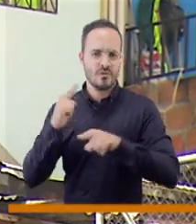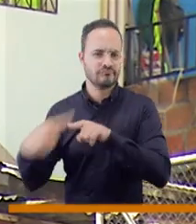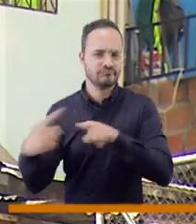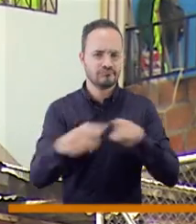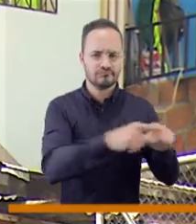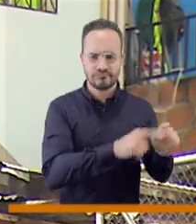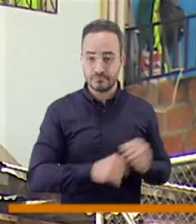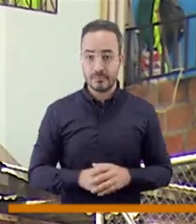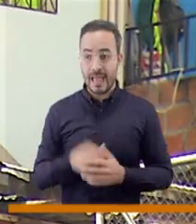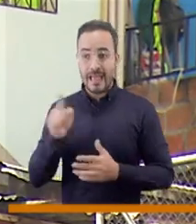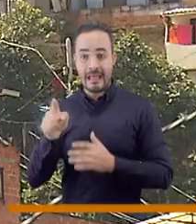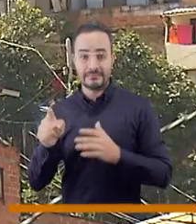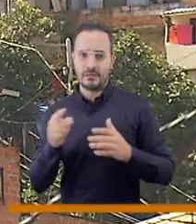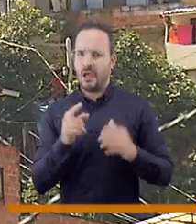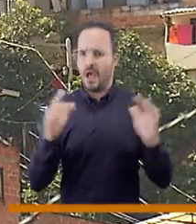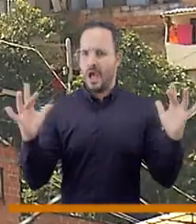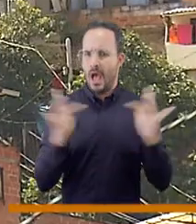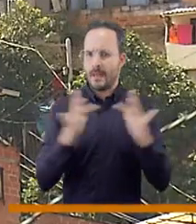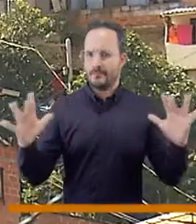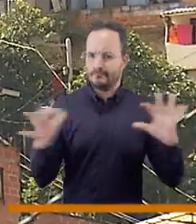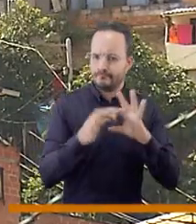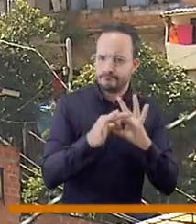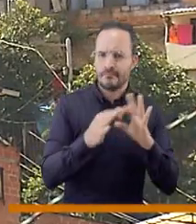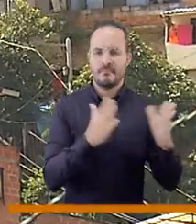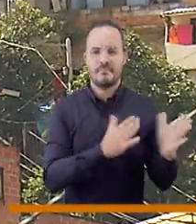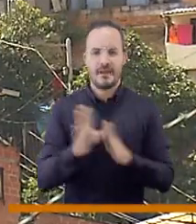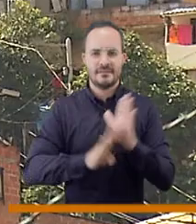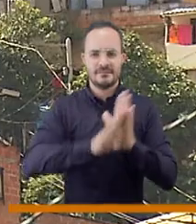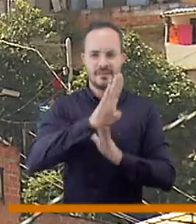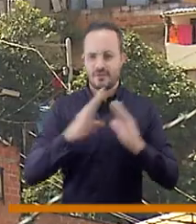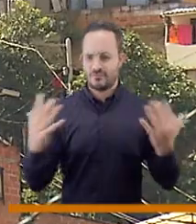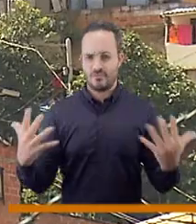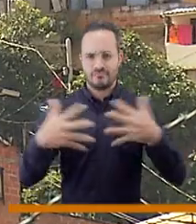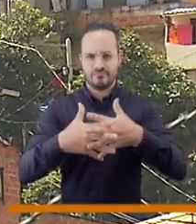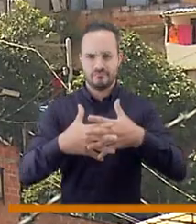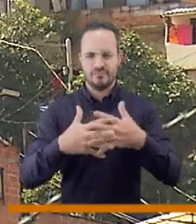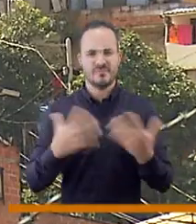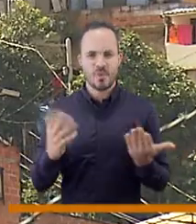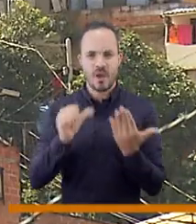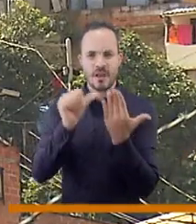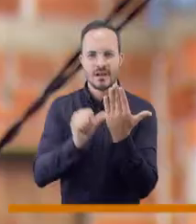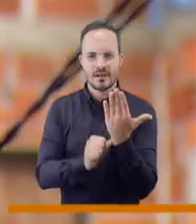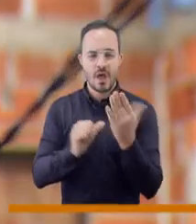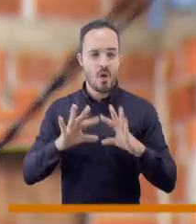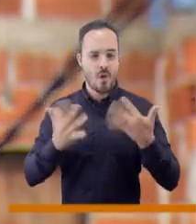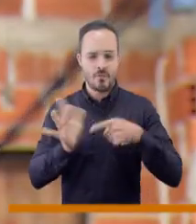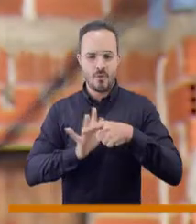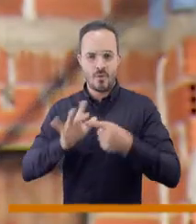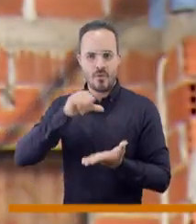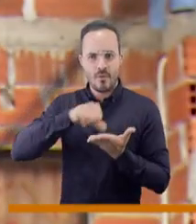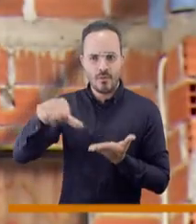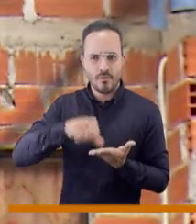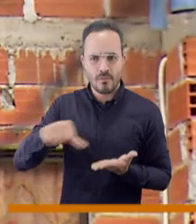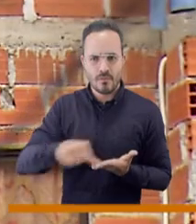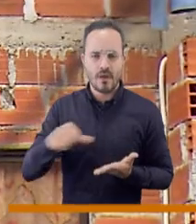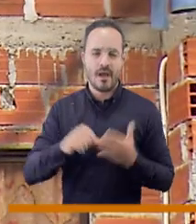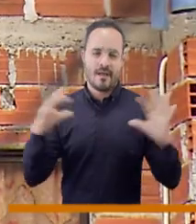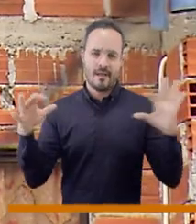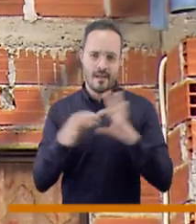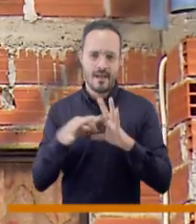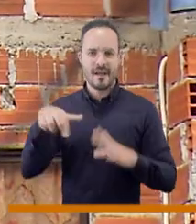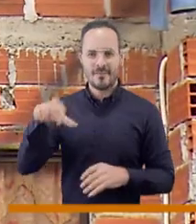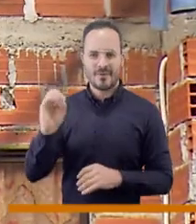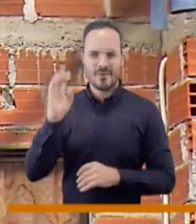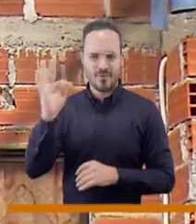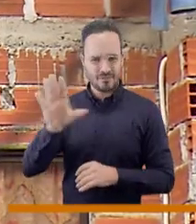que se enlaza con el Plan de Desarrollo a través del programa de ejecución del